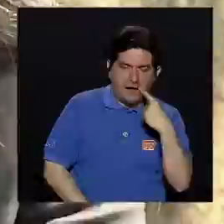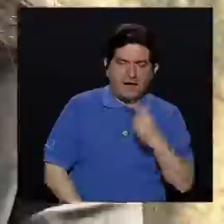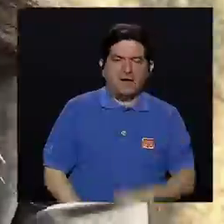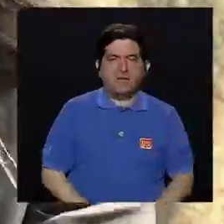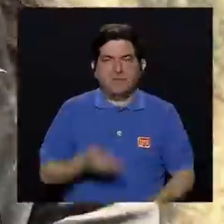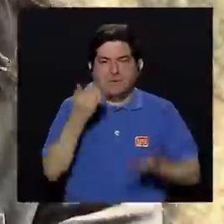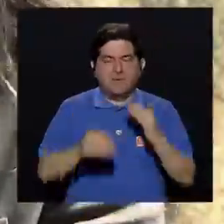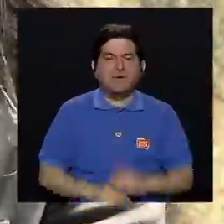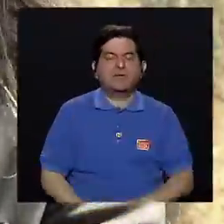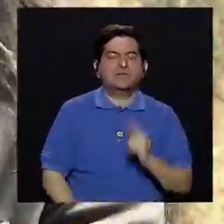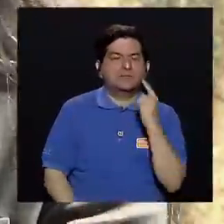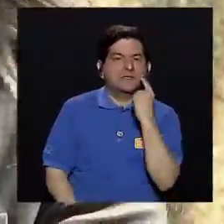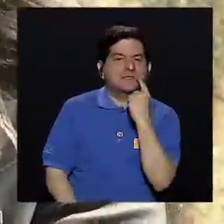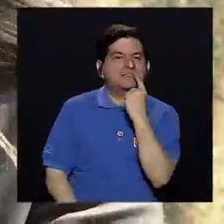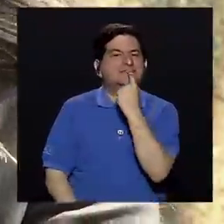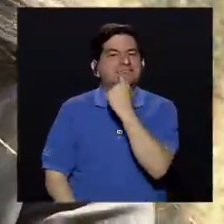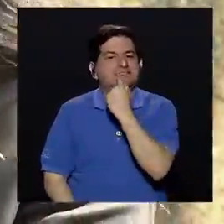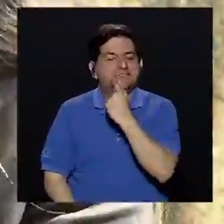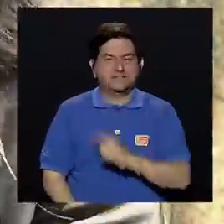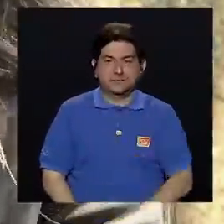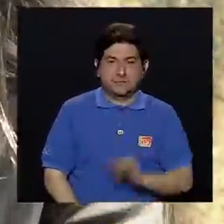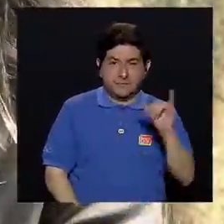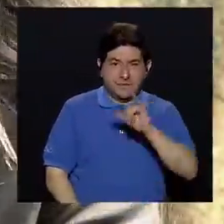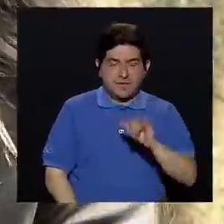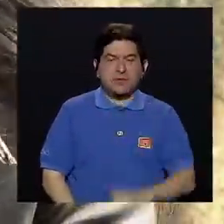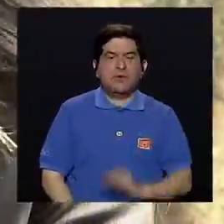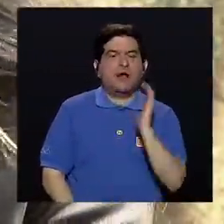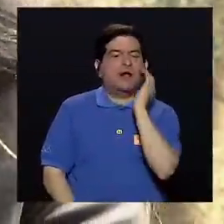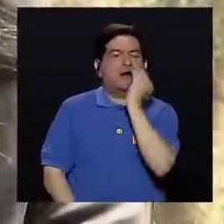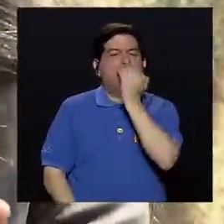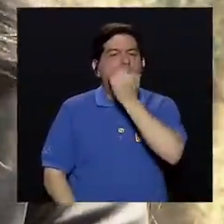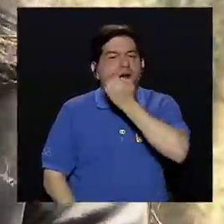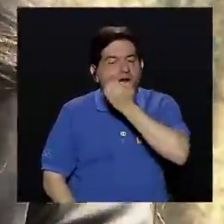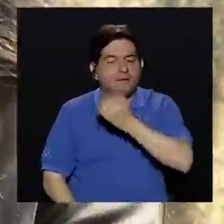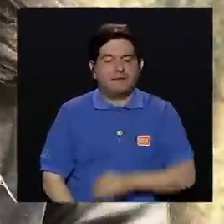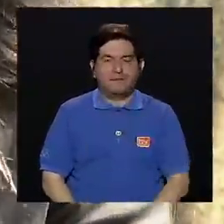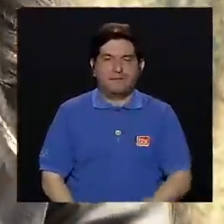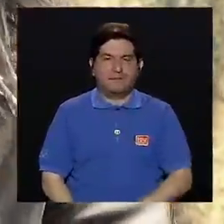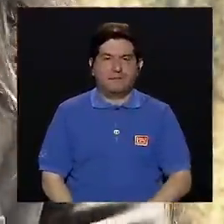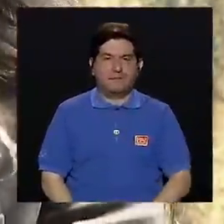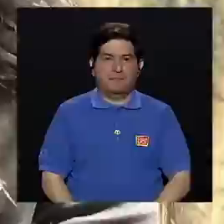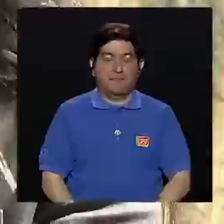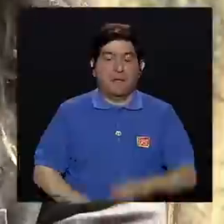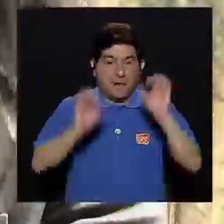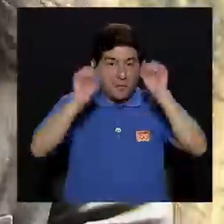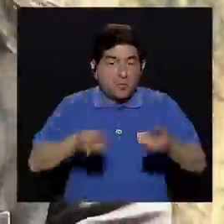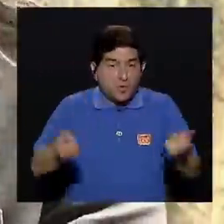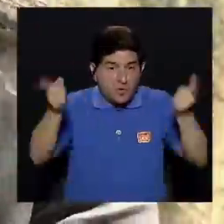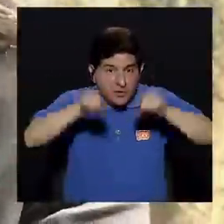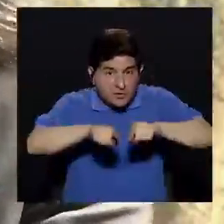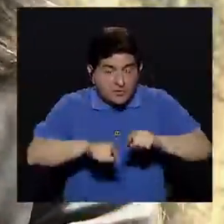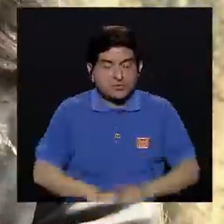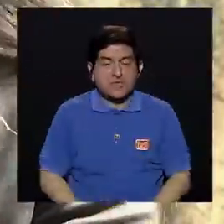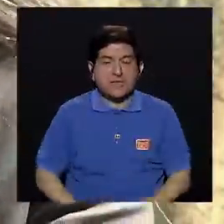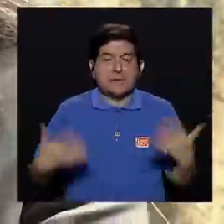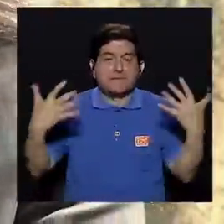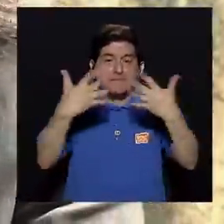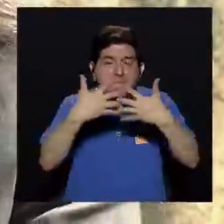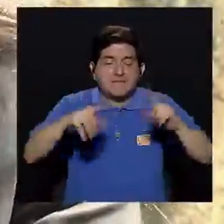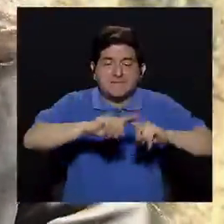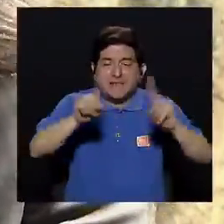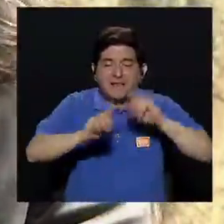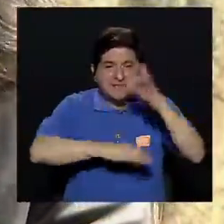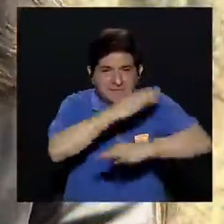afectar reborde alveolar, que es donde van los dientes, puede afectar el cielo, la boca o lo que es el paladar. Y se puede dar labio con paladar,